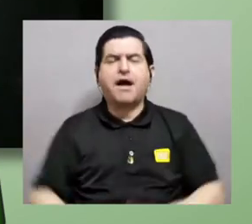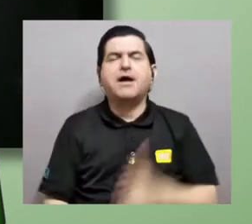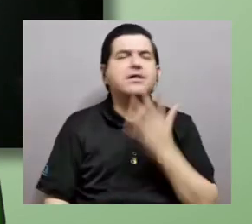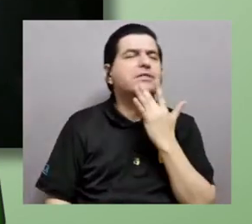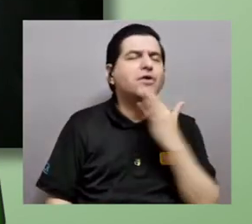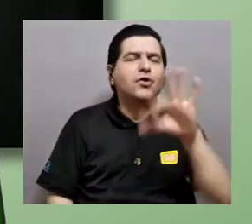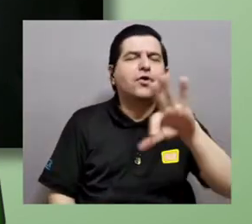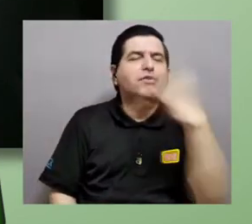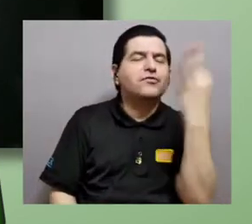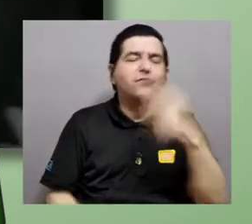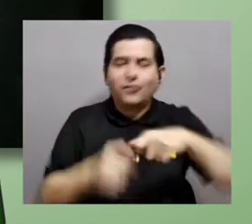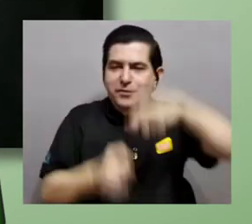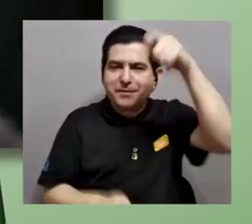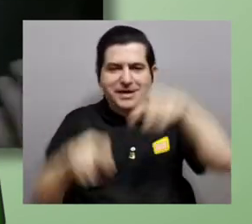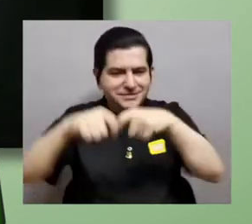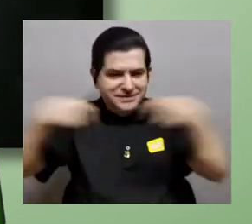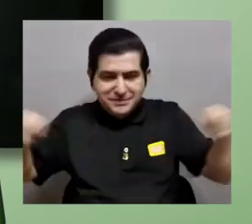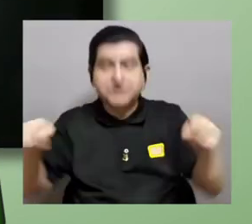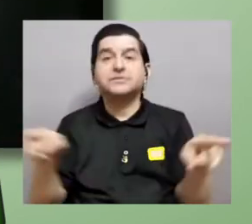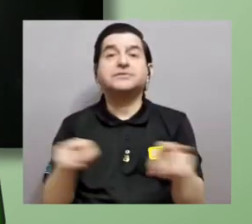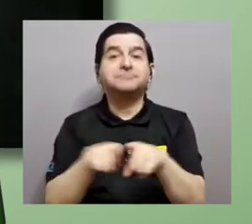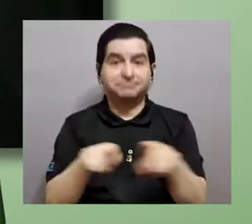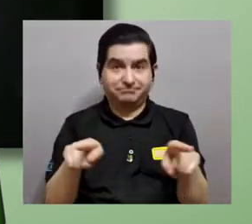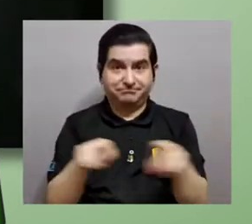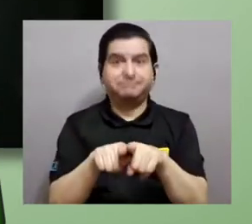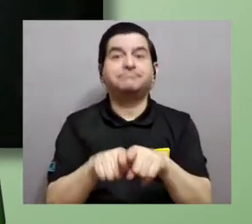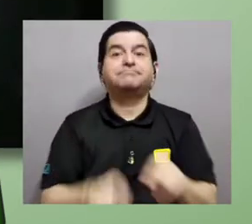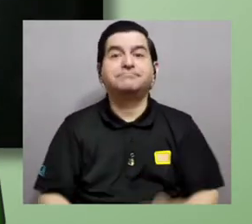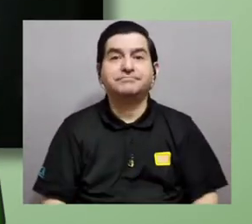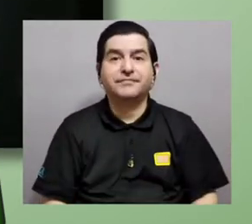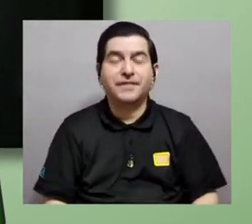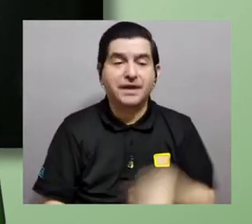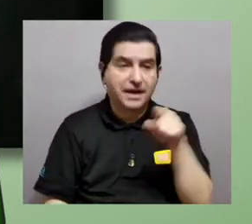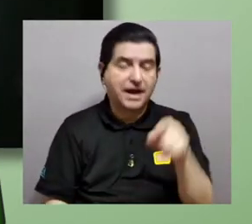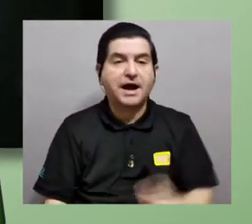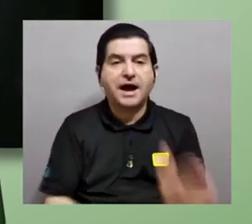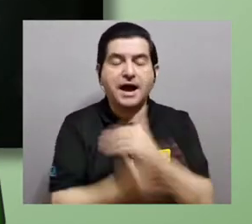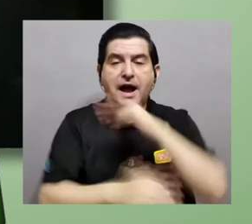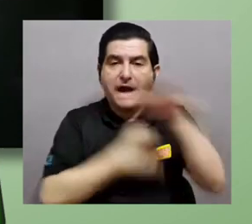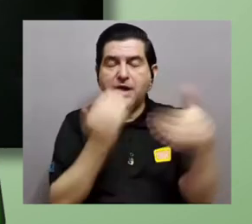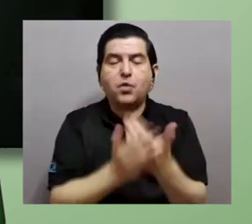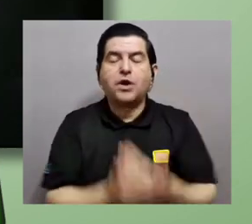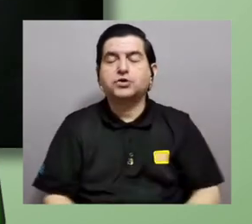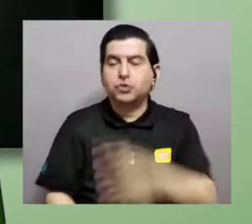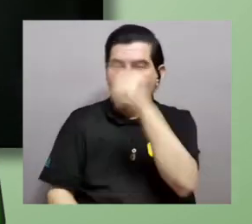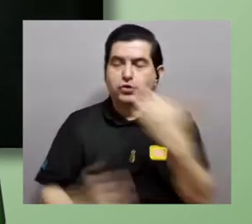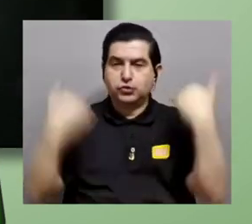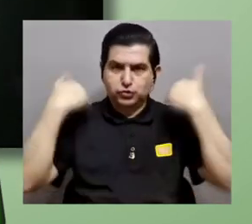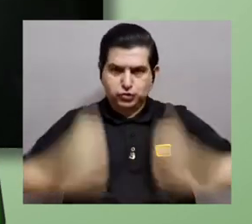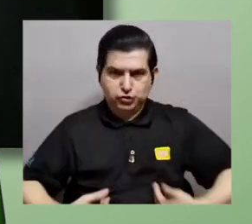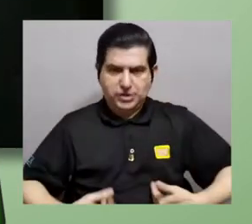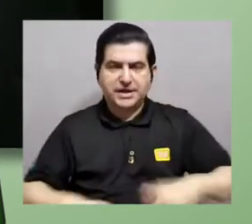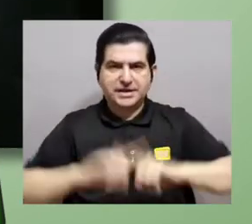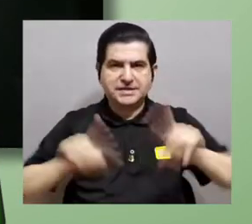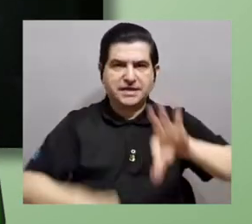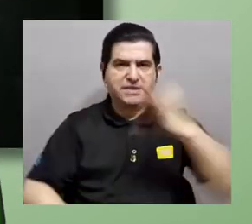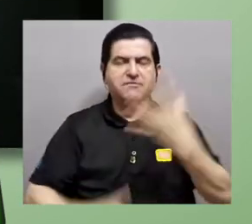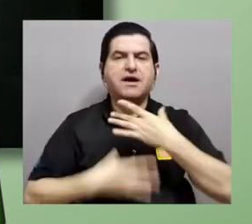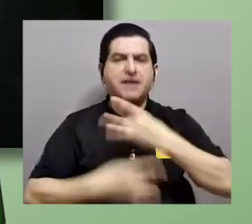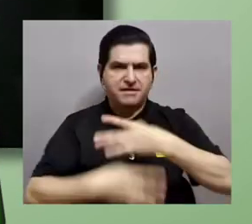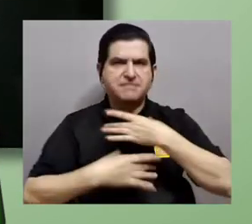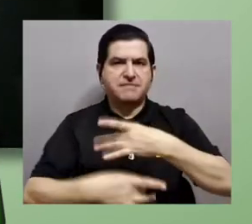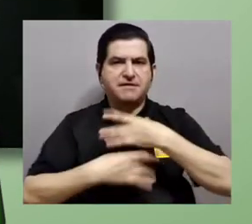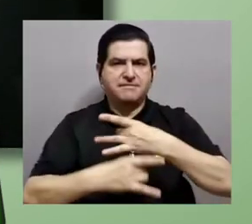gran diversidad de colores, formas, tamaños y además que es algo que a todos los seres humanos de alguna